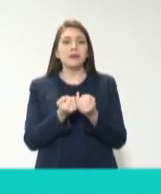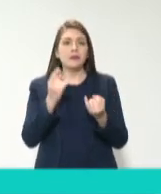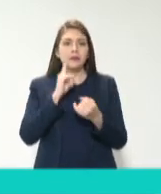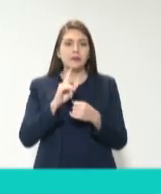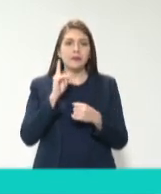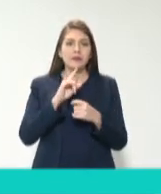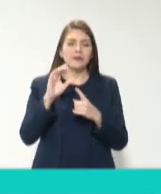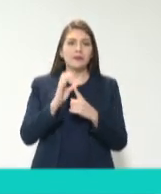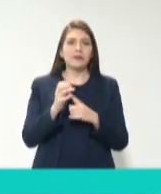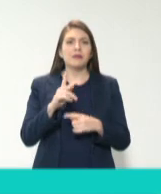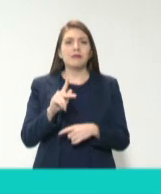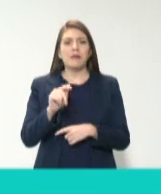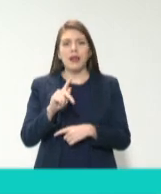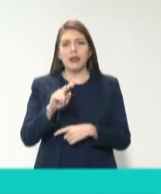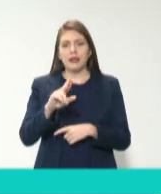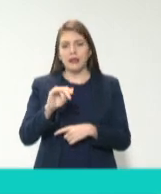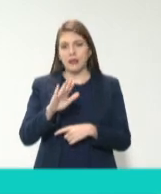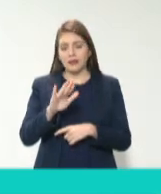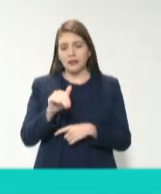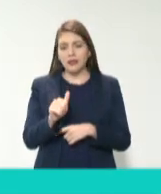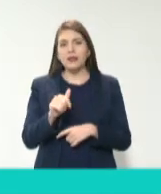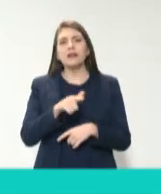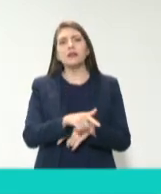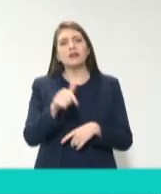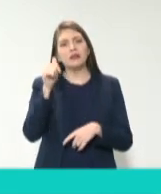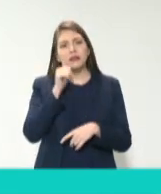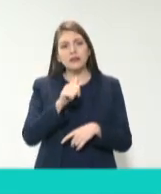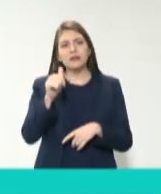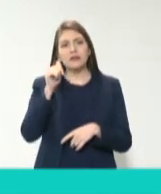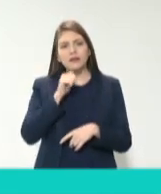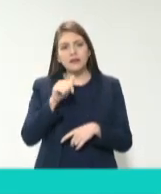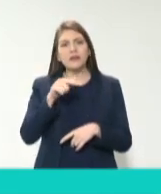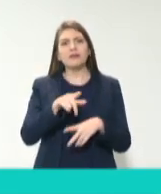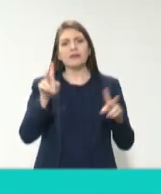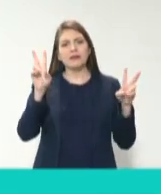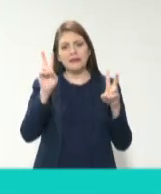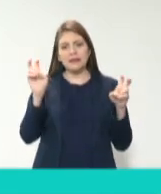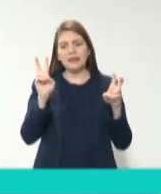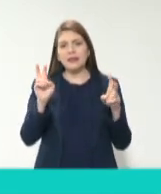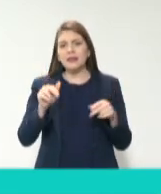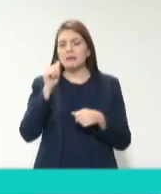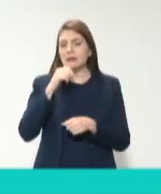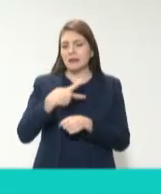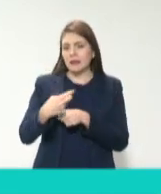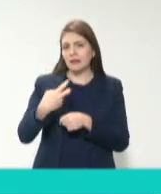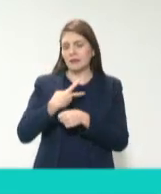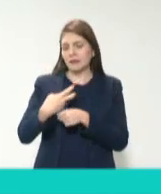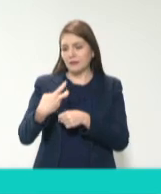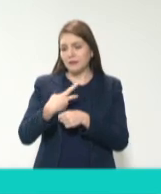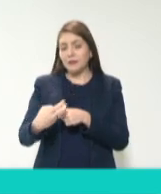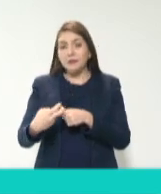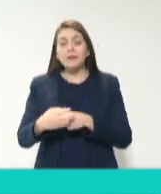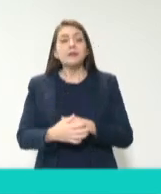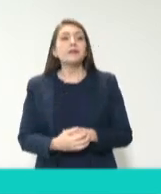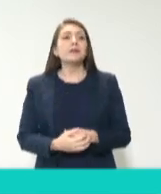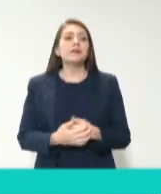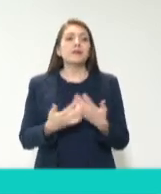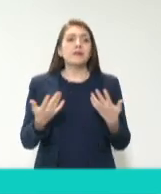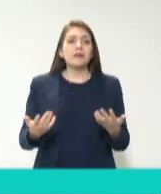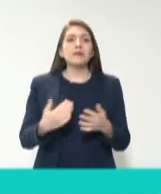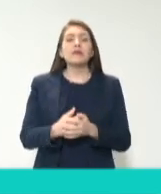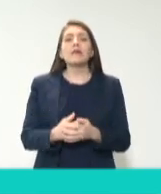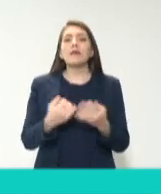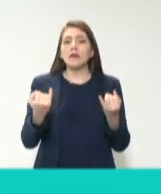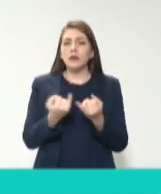Patricia Komsky, que siempre ha estado aquí en estos temas invitándonos. Y, sobre todo, compartir